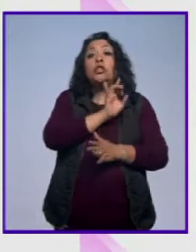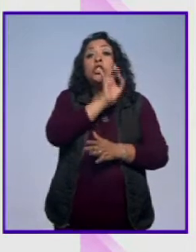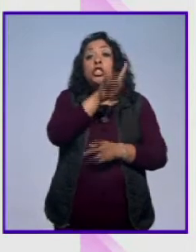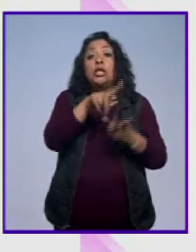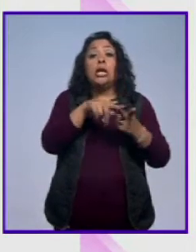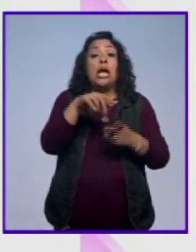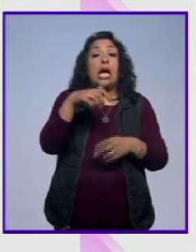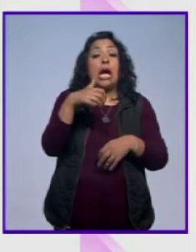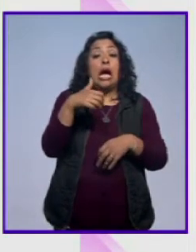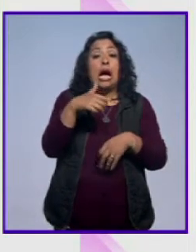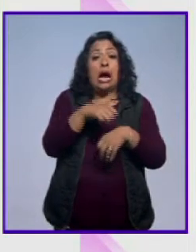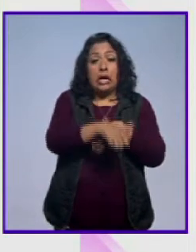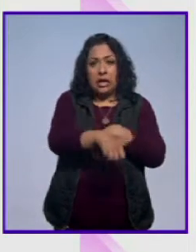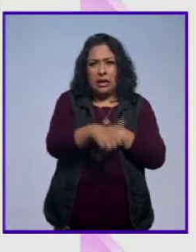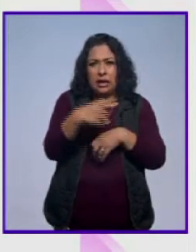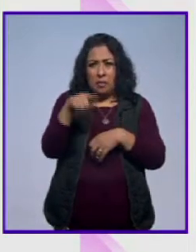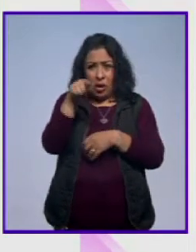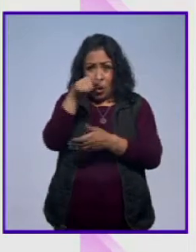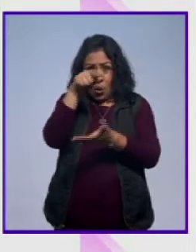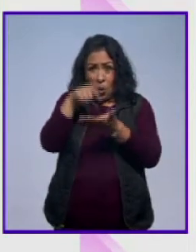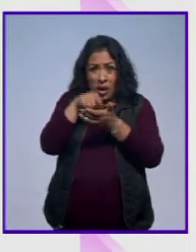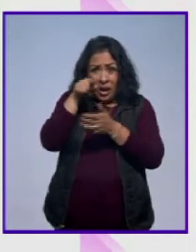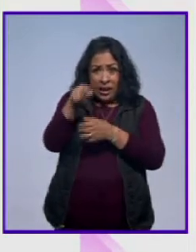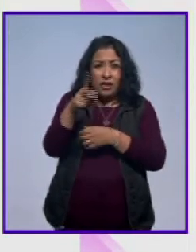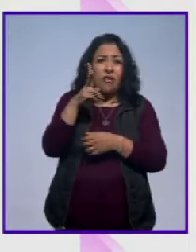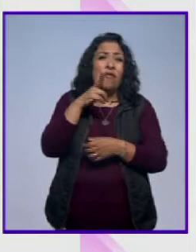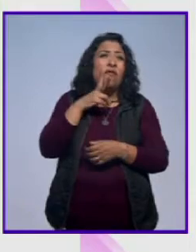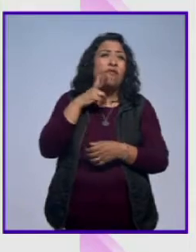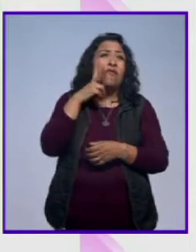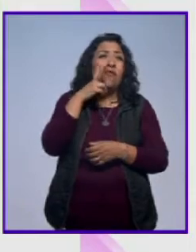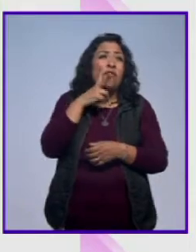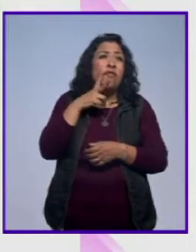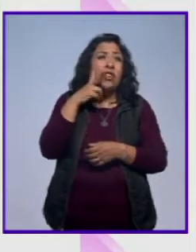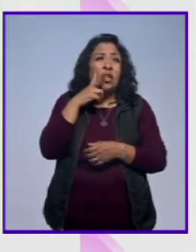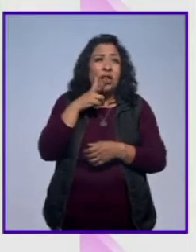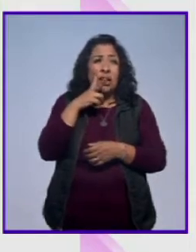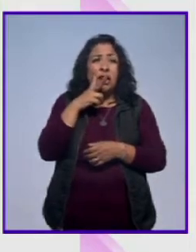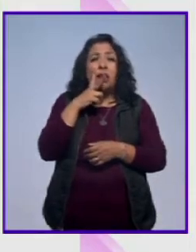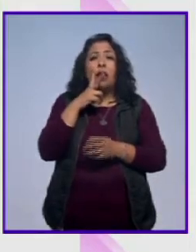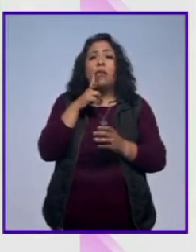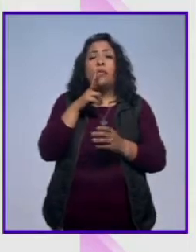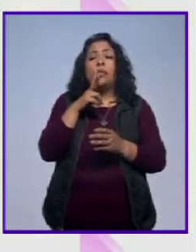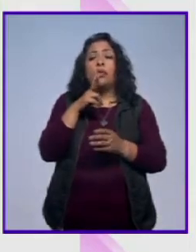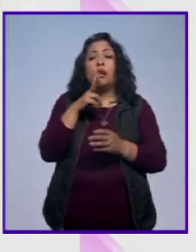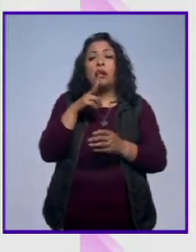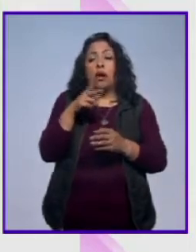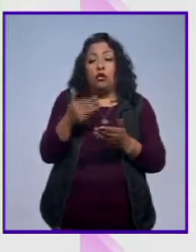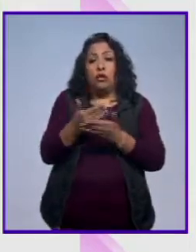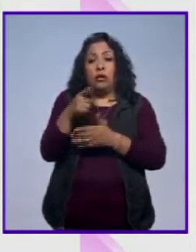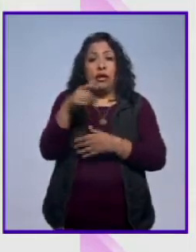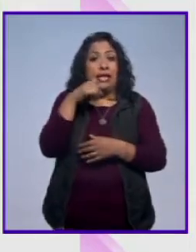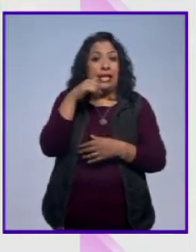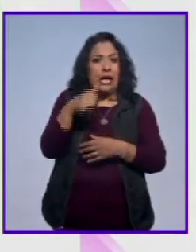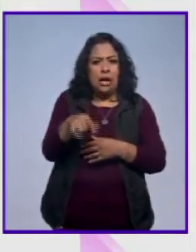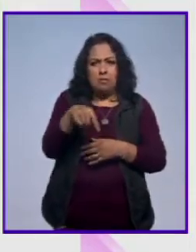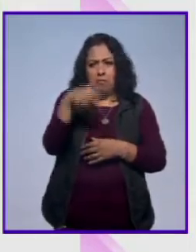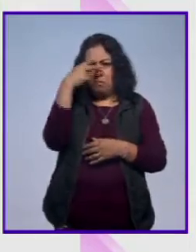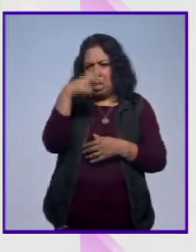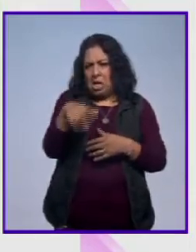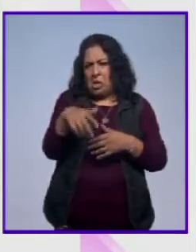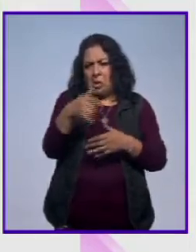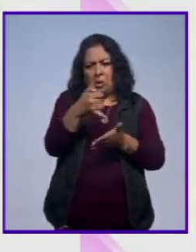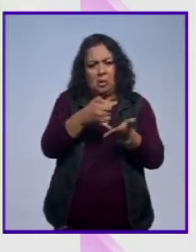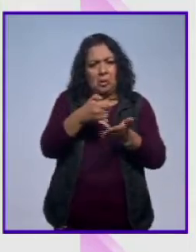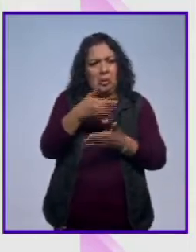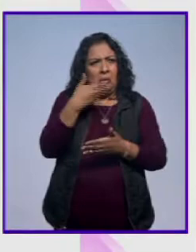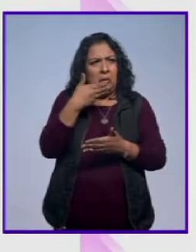los vinos argentinos, pero ahí en esta zona, por ejemplo, hay un vino que es de uva nebiolo, que es una uva de origen italiano, que en México se da extraordinario, tal como